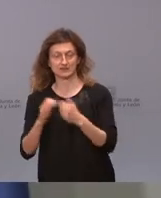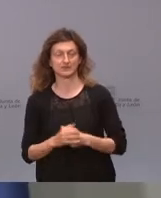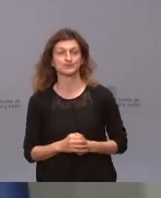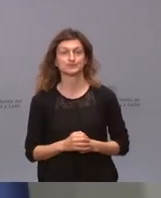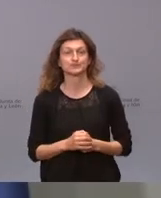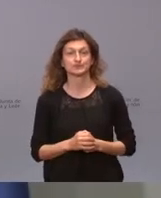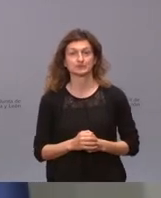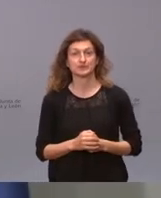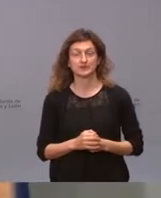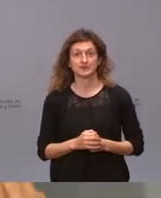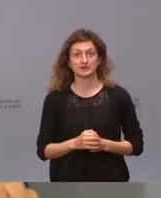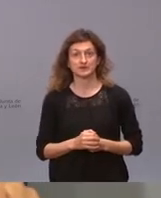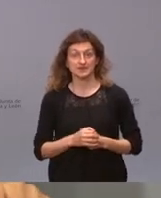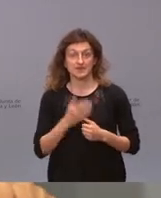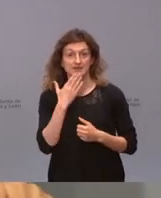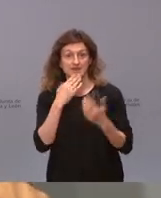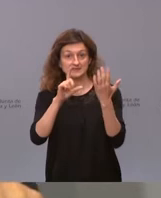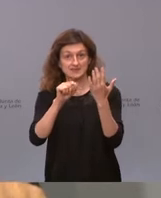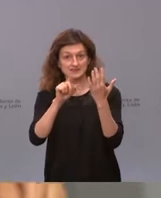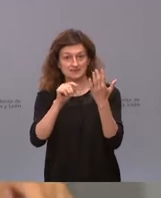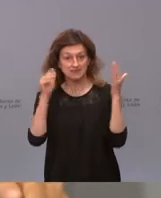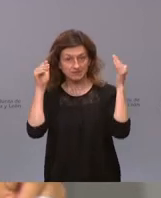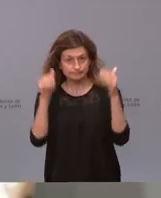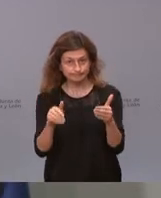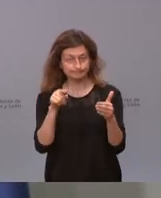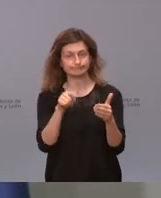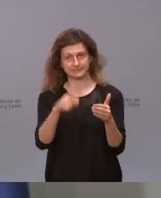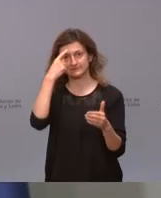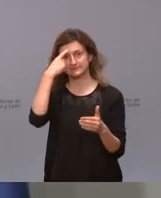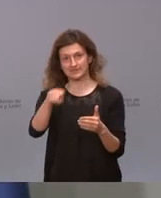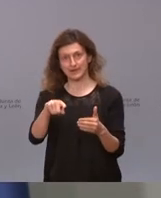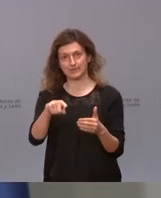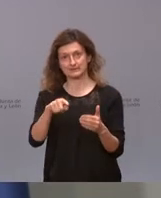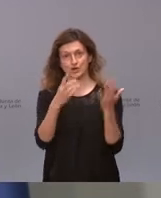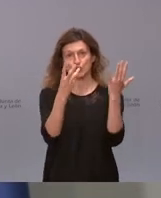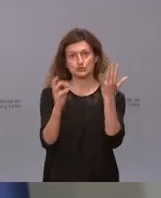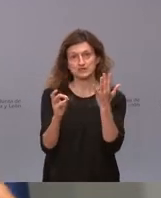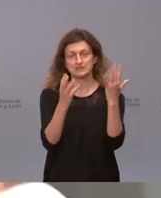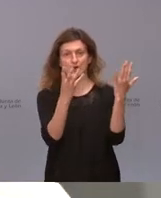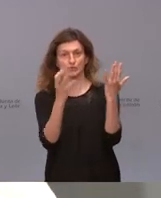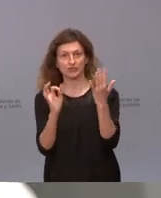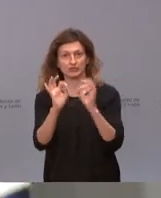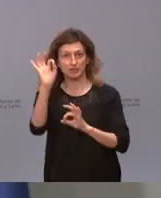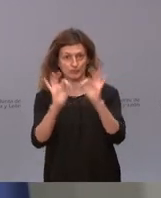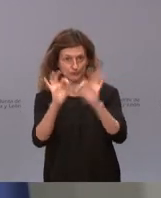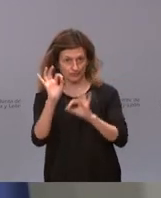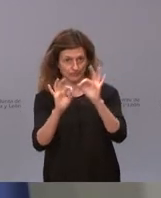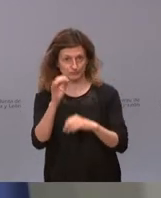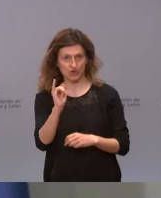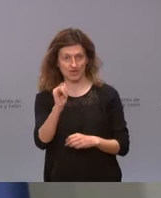es esta población, la población por encima de 60 años la que acumula el 80, 90% de la